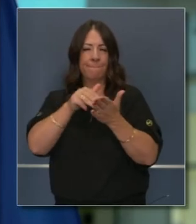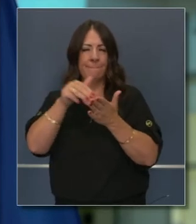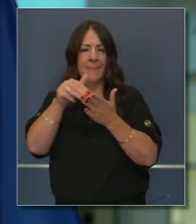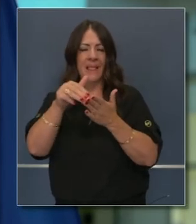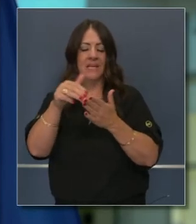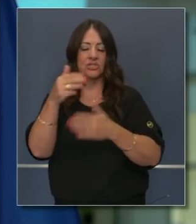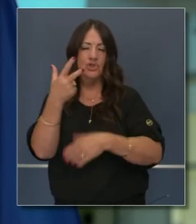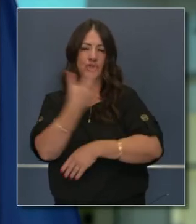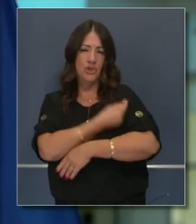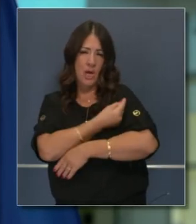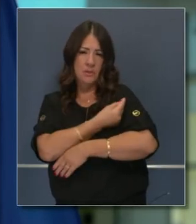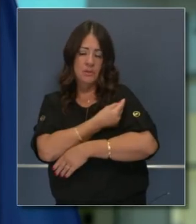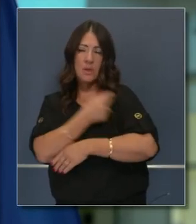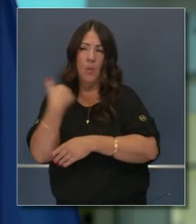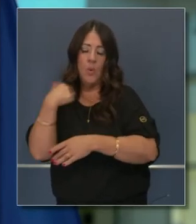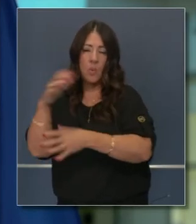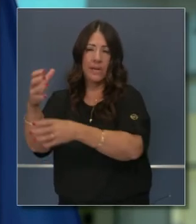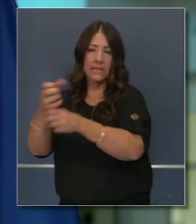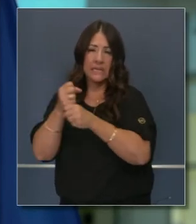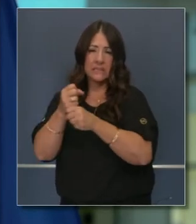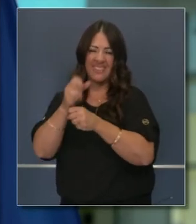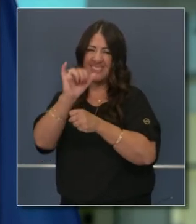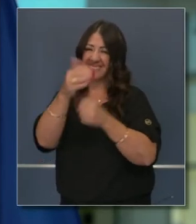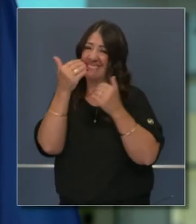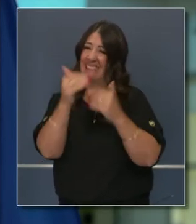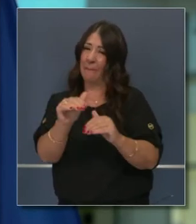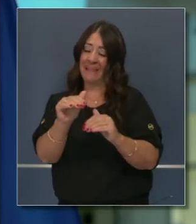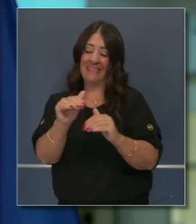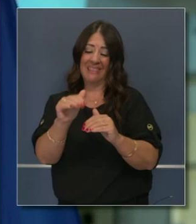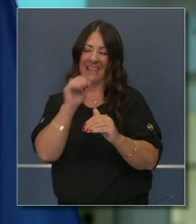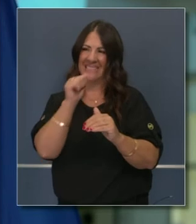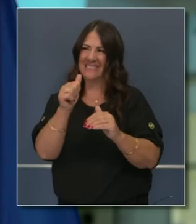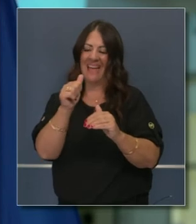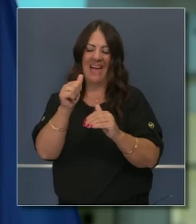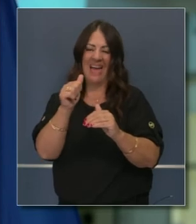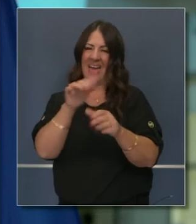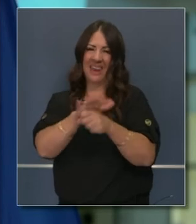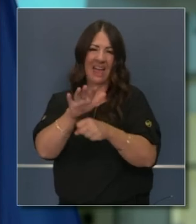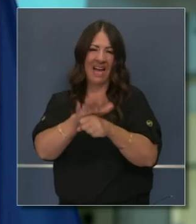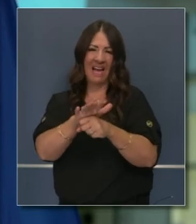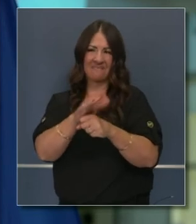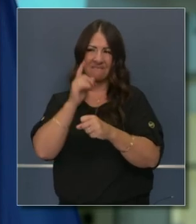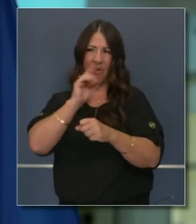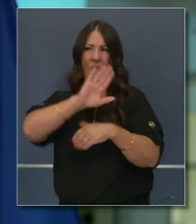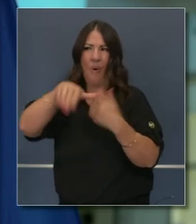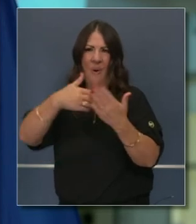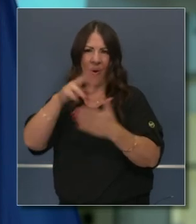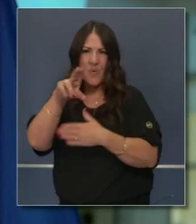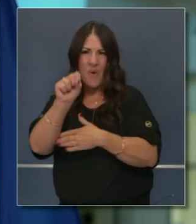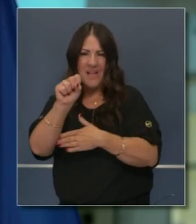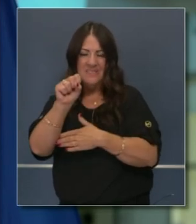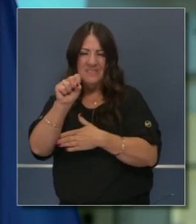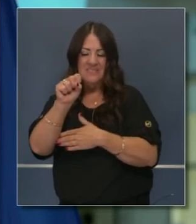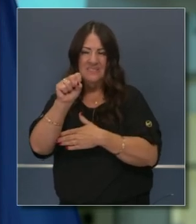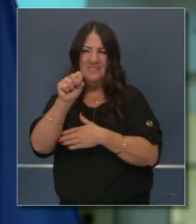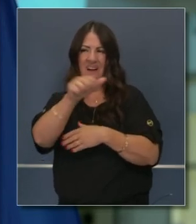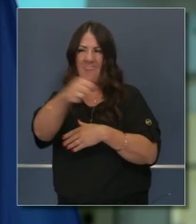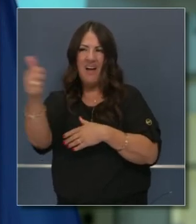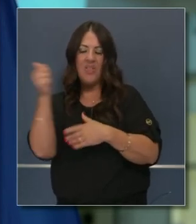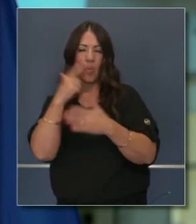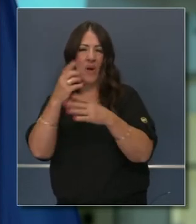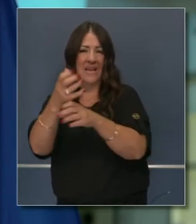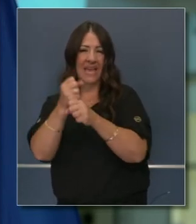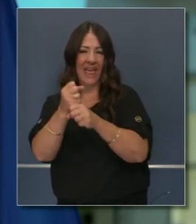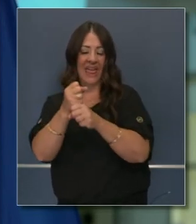optimista, son 45 millones de dosis. es un suministro muy bajo para el país. Vamos a